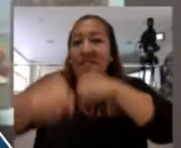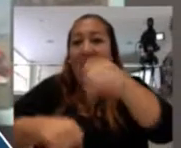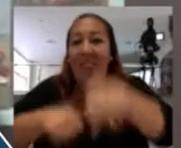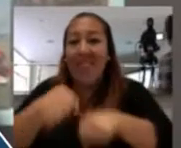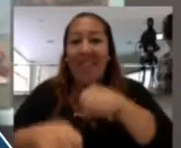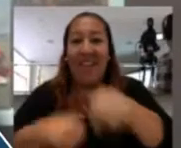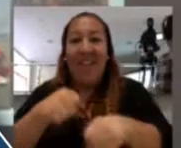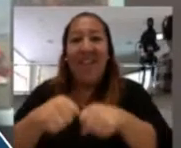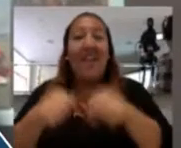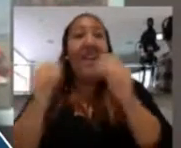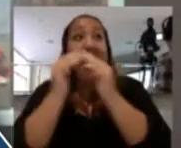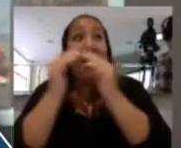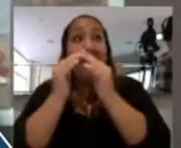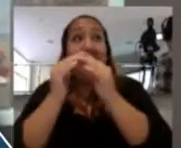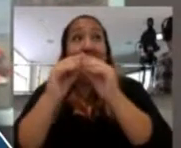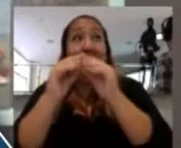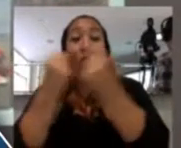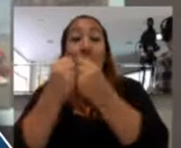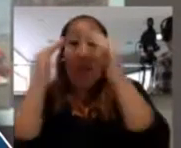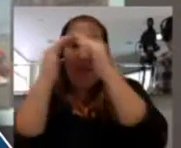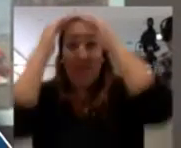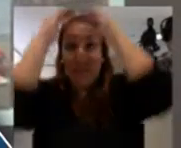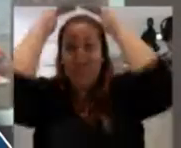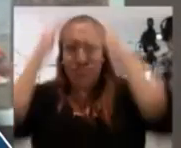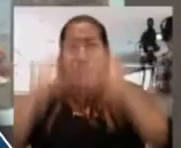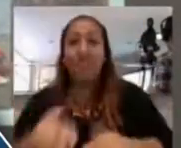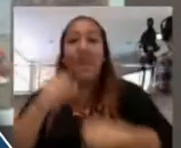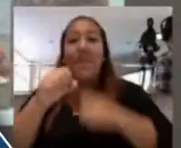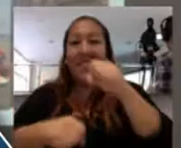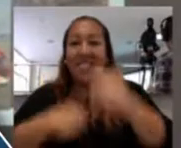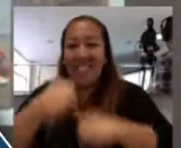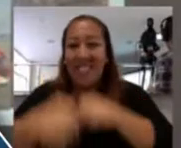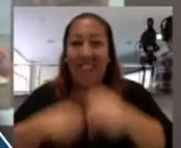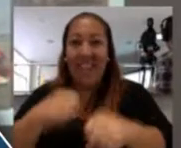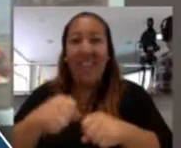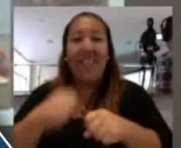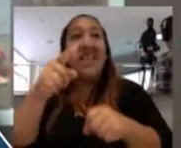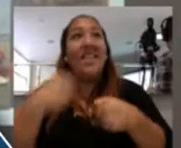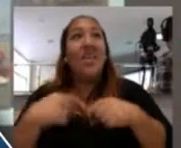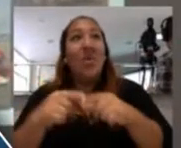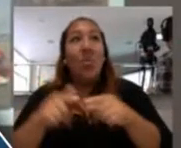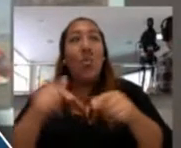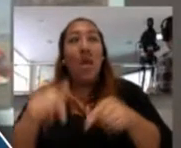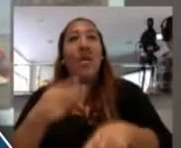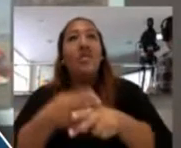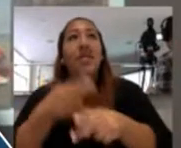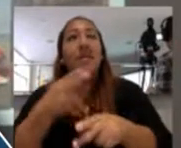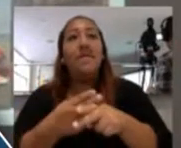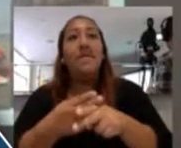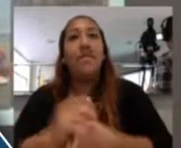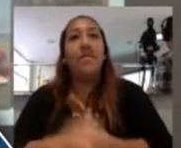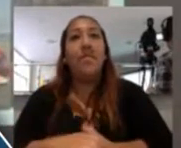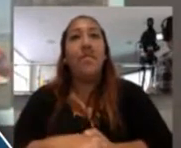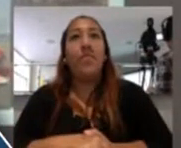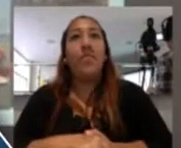vivienda, o en un grupo de viviendas. Y aquí tenemos un lugar que se llama